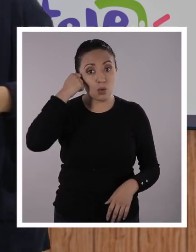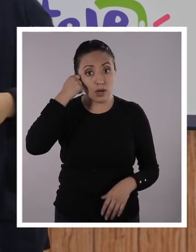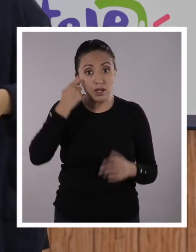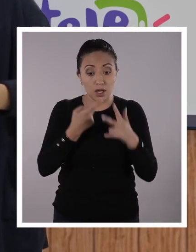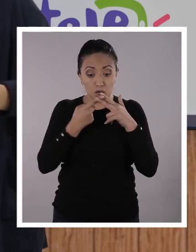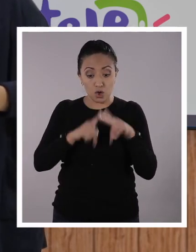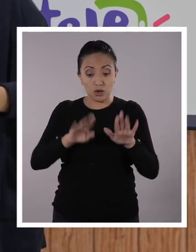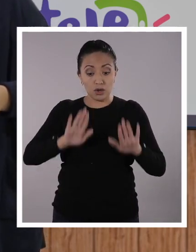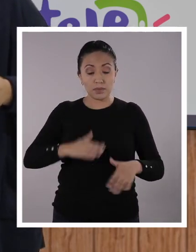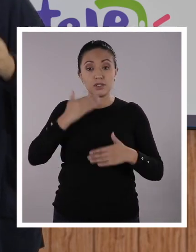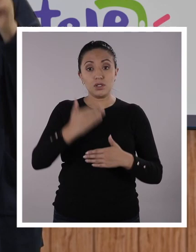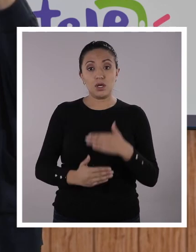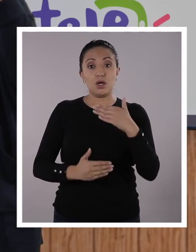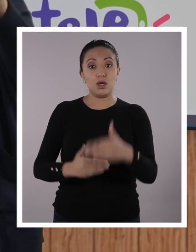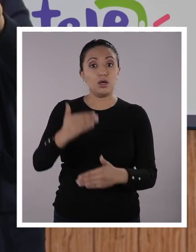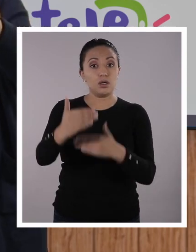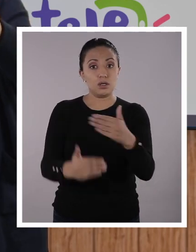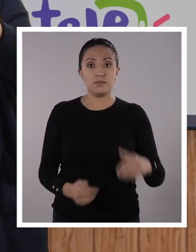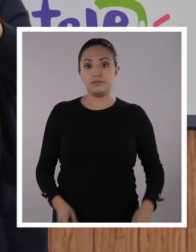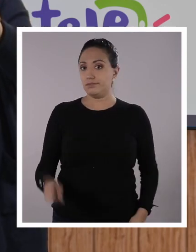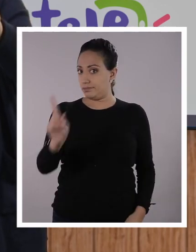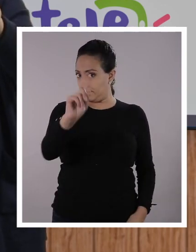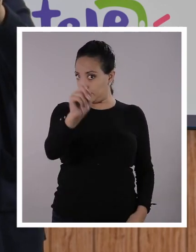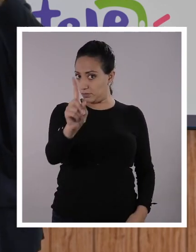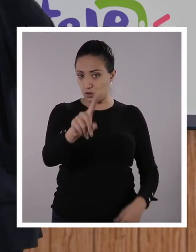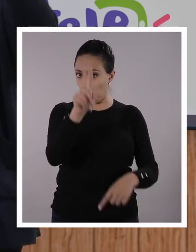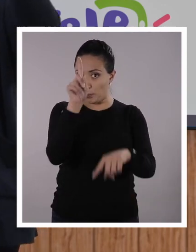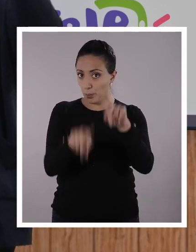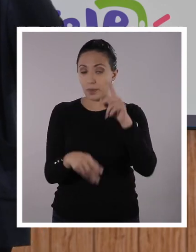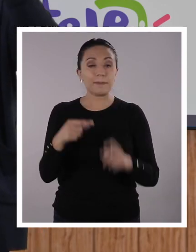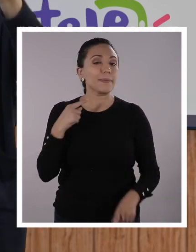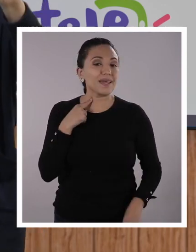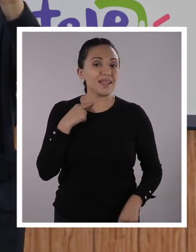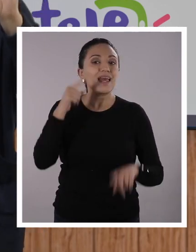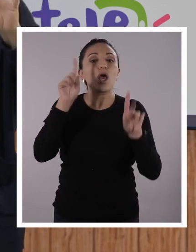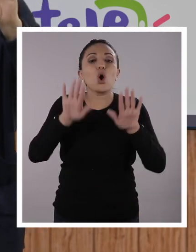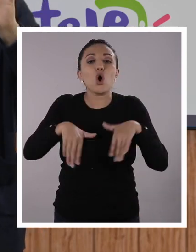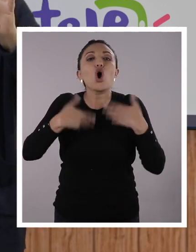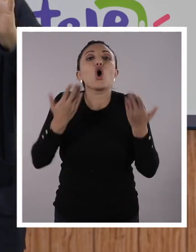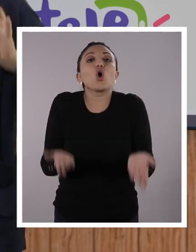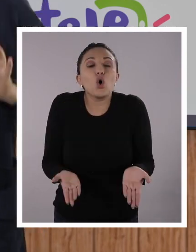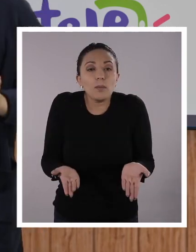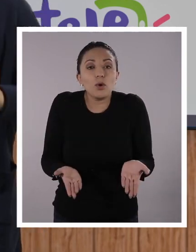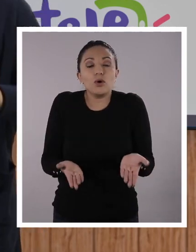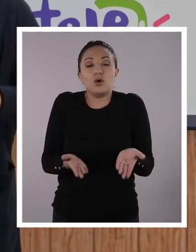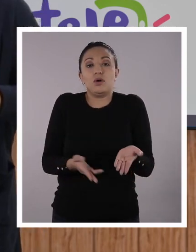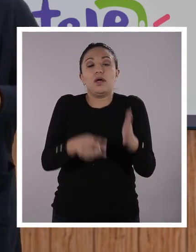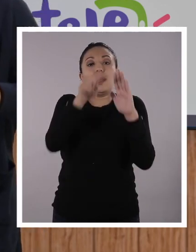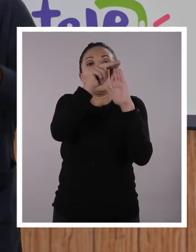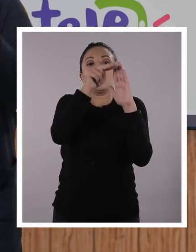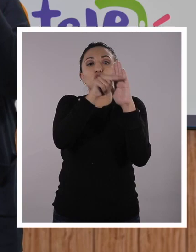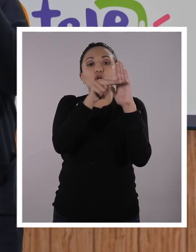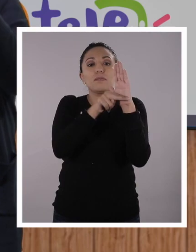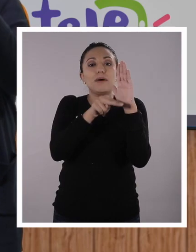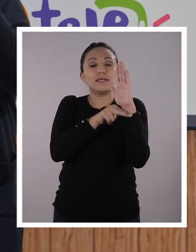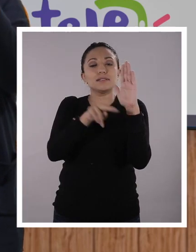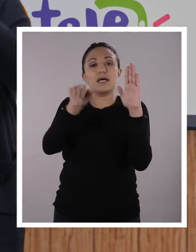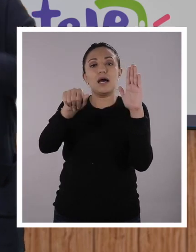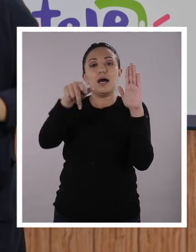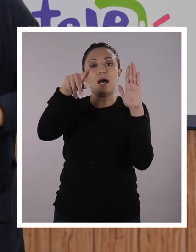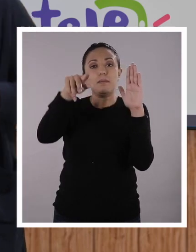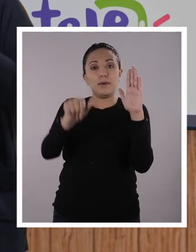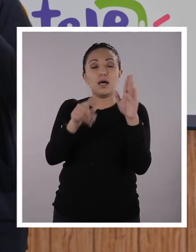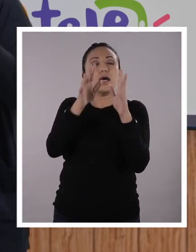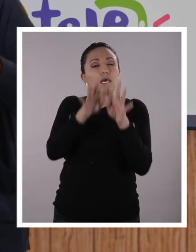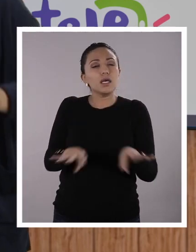empezando este nuevo proceso de aprendizaje. No te puedes perder esta clase sobre cómo citar fuentes bibliográficas, claves